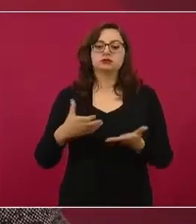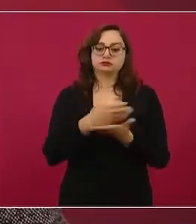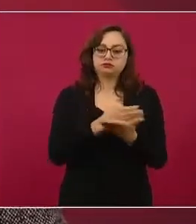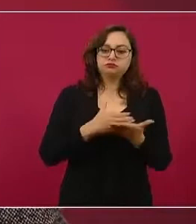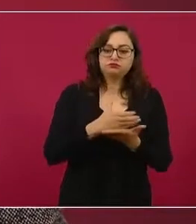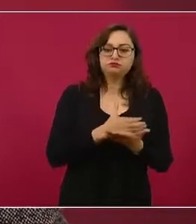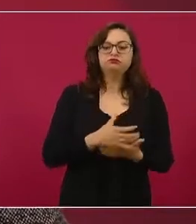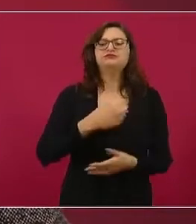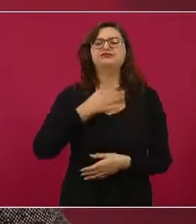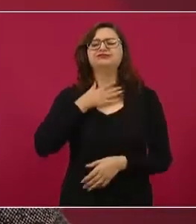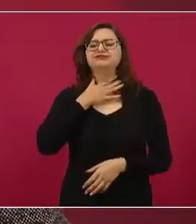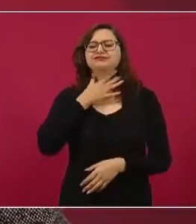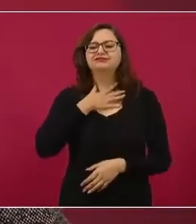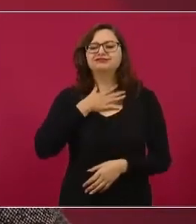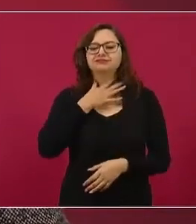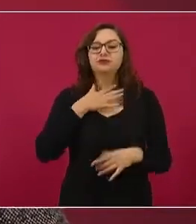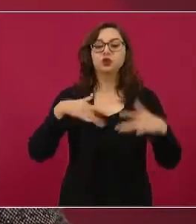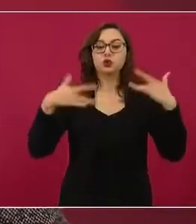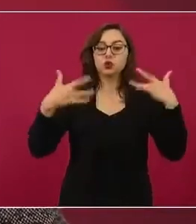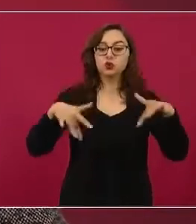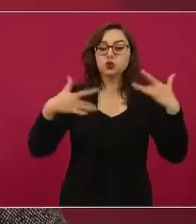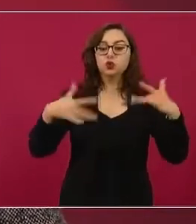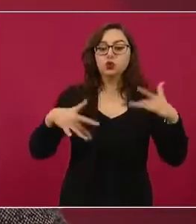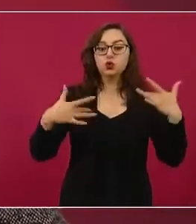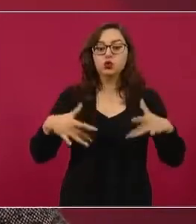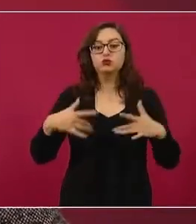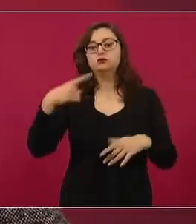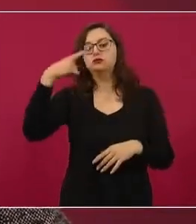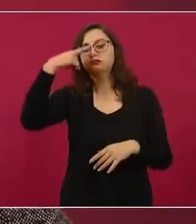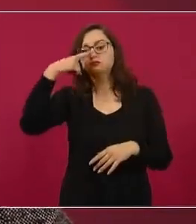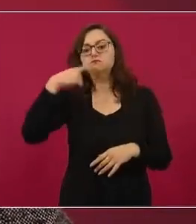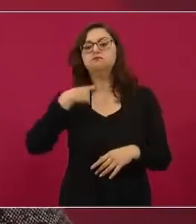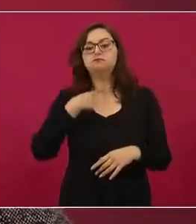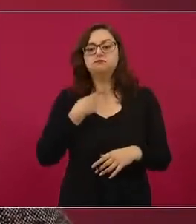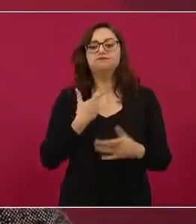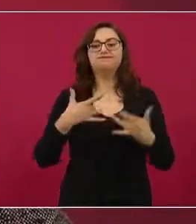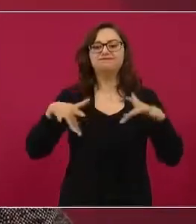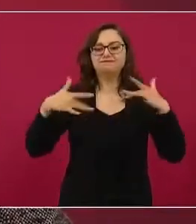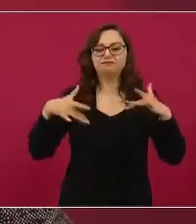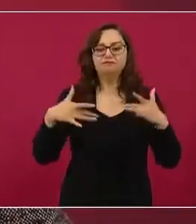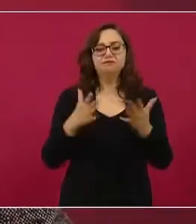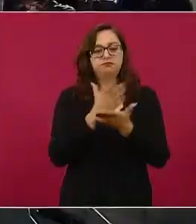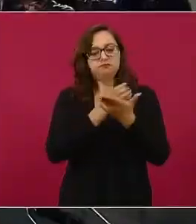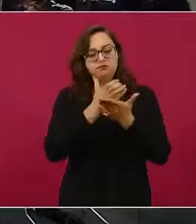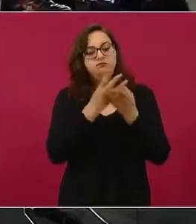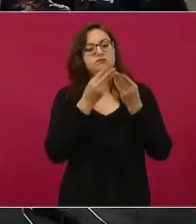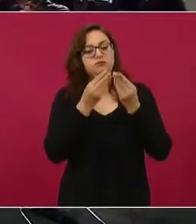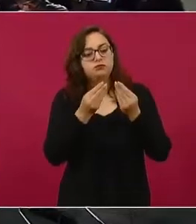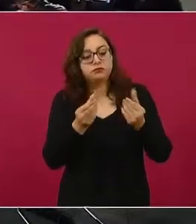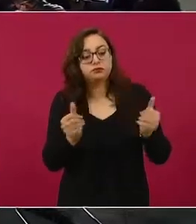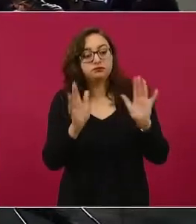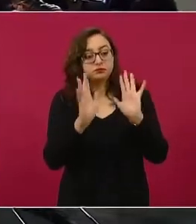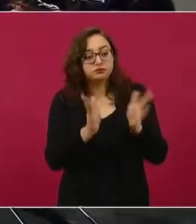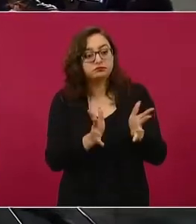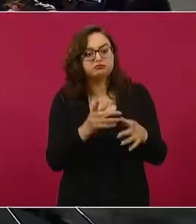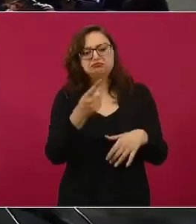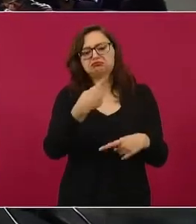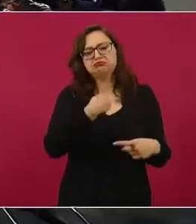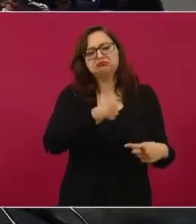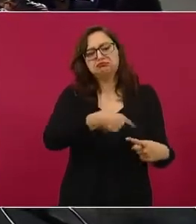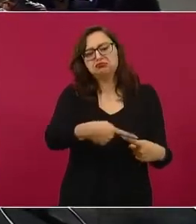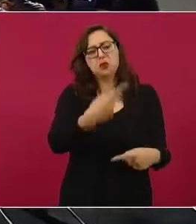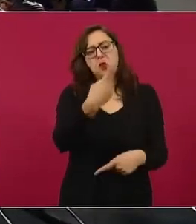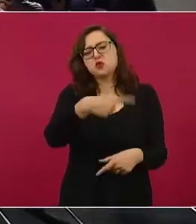garganta, la parte superior de la laringe, para que esto le permita trabajar y que desde luego